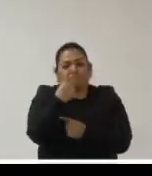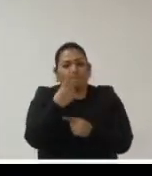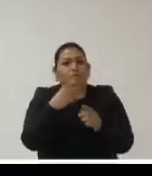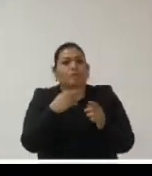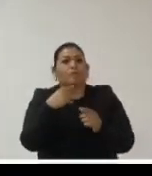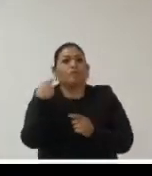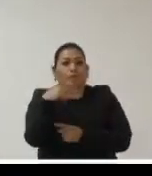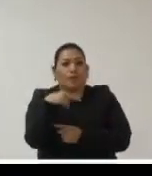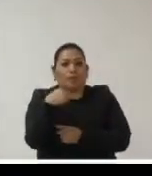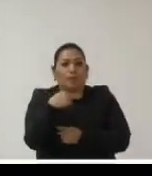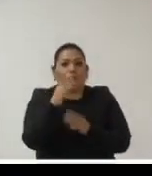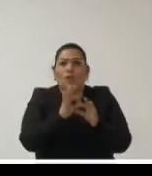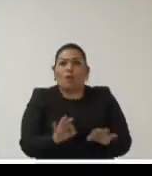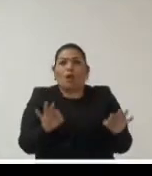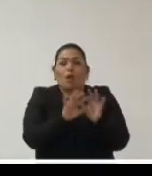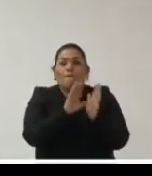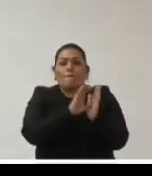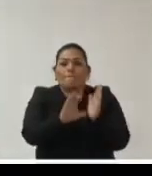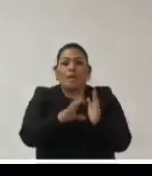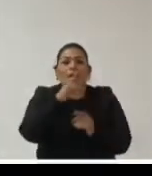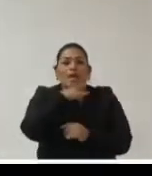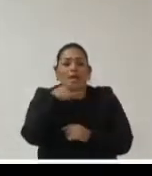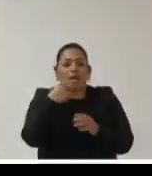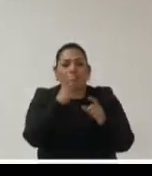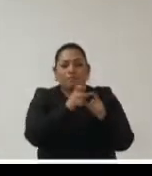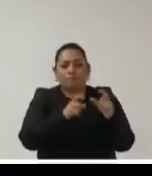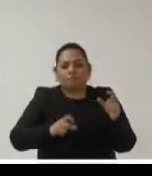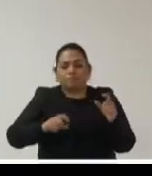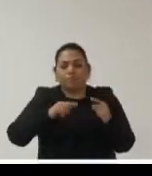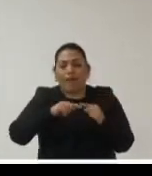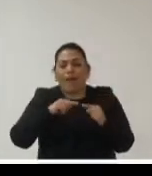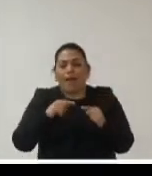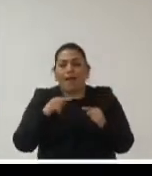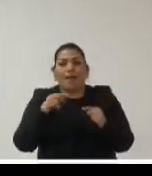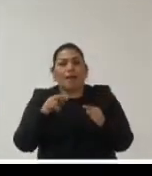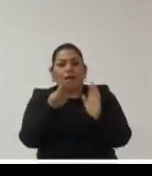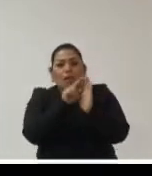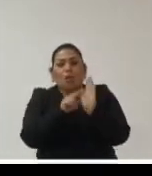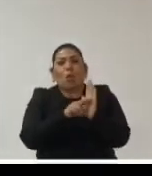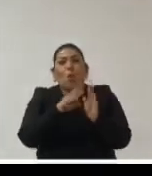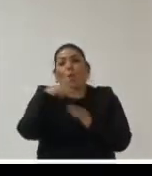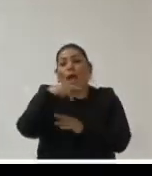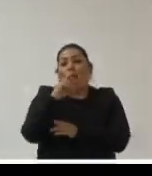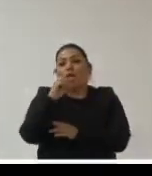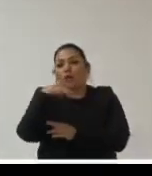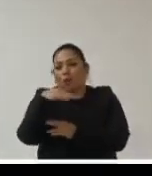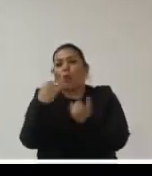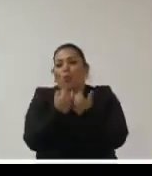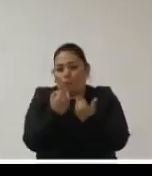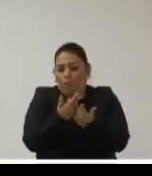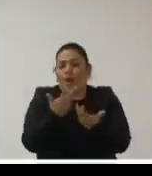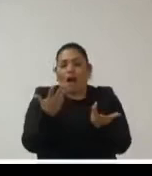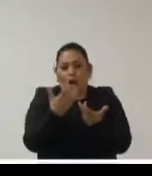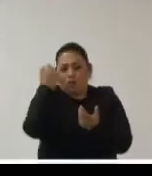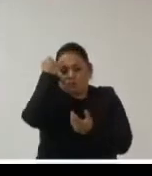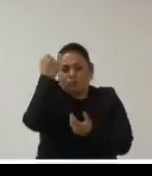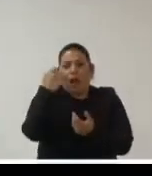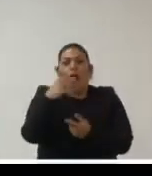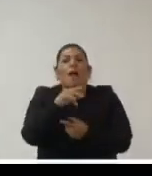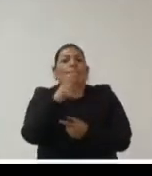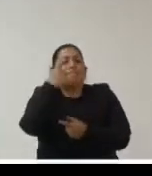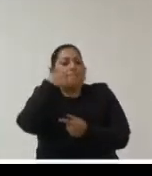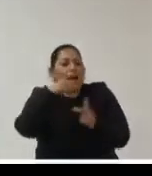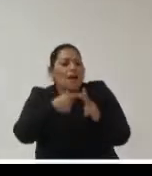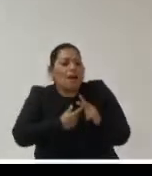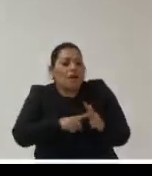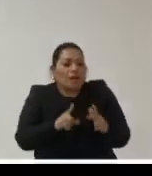materia que ha sido muy importante por ejemplo en el caso de Chile es efectivamente la normativa de lobby y lo que hemos hecho como consejo para la transparencia es a partir